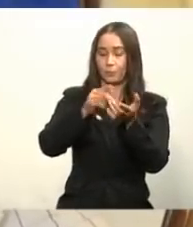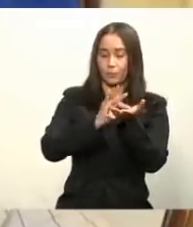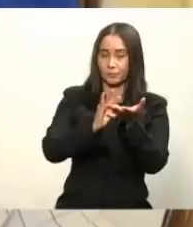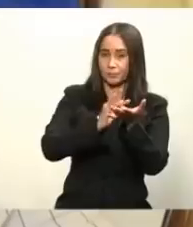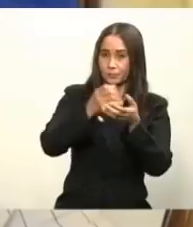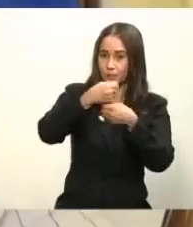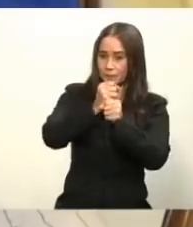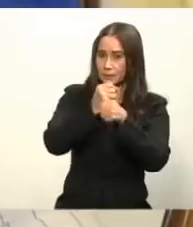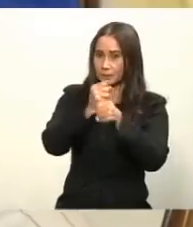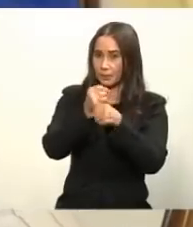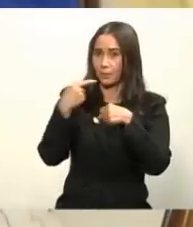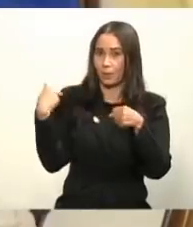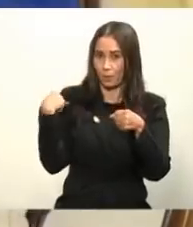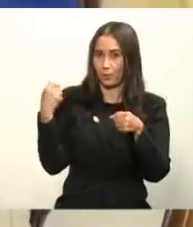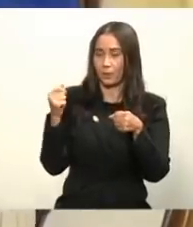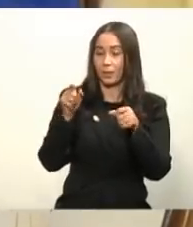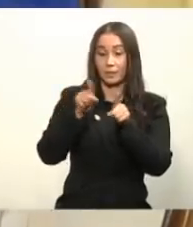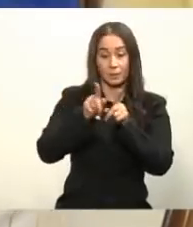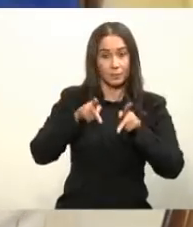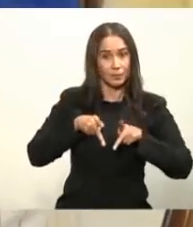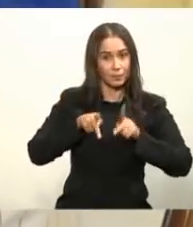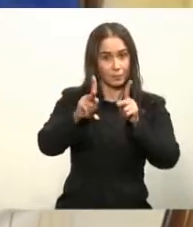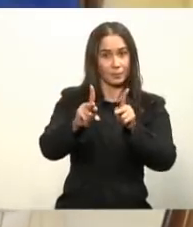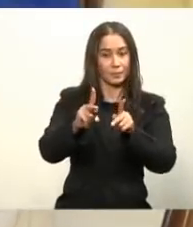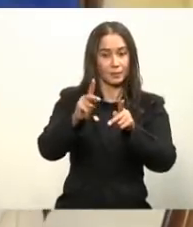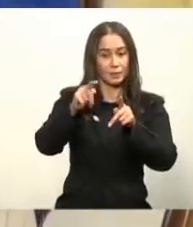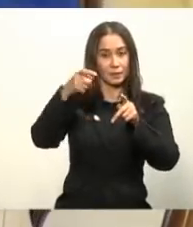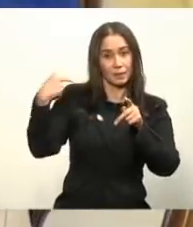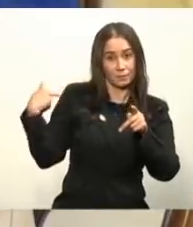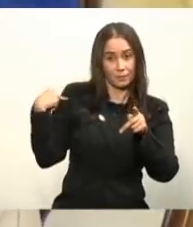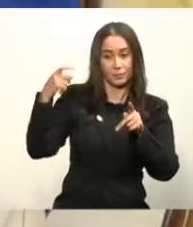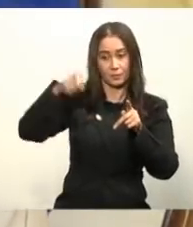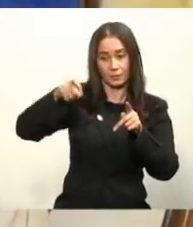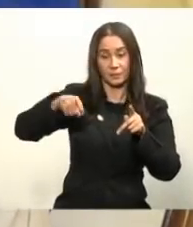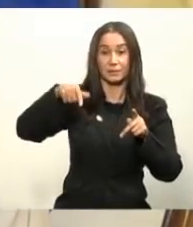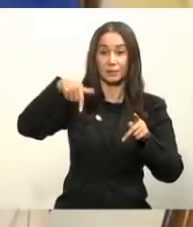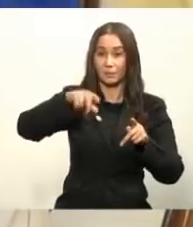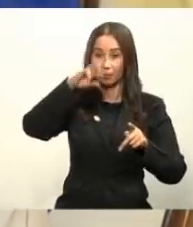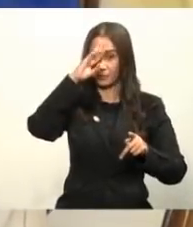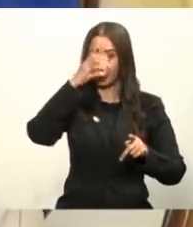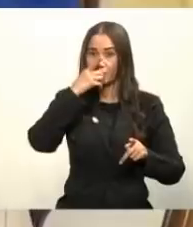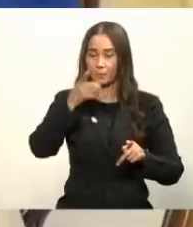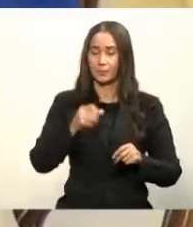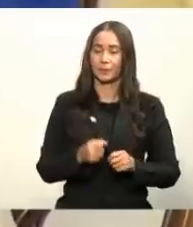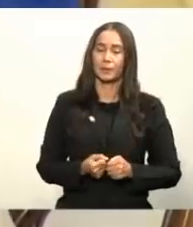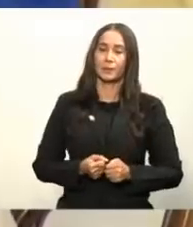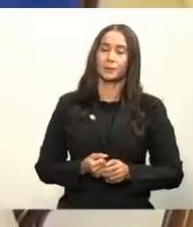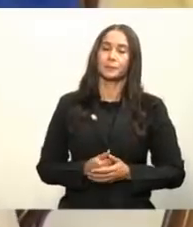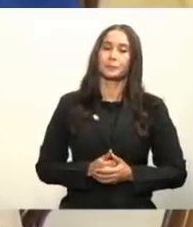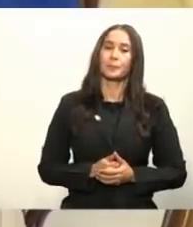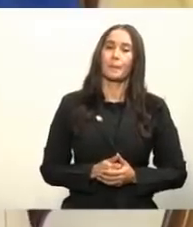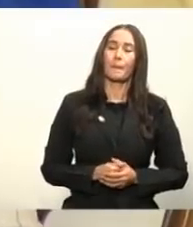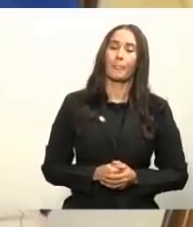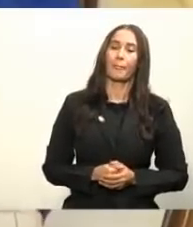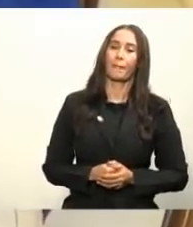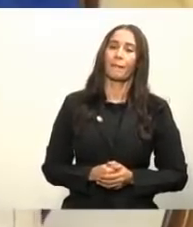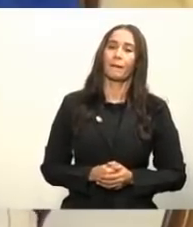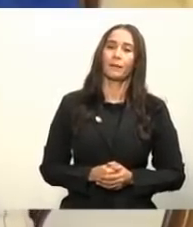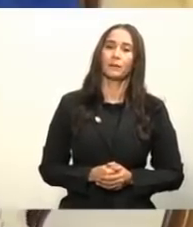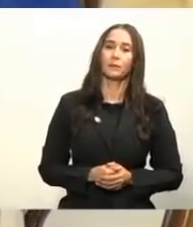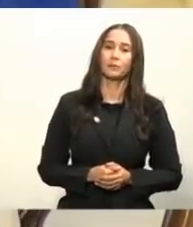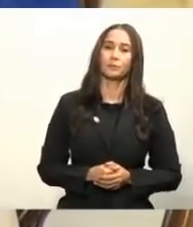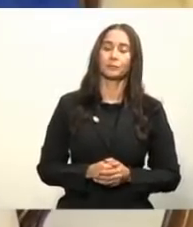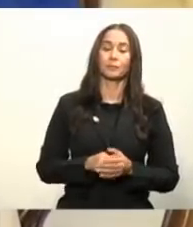permitieran la cantidad de vacunas necesarias para todo el pueblo dominicano. No obstante, pues no